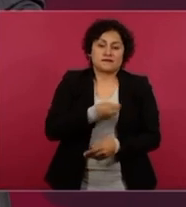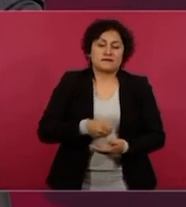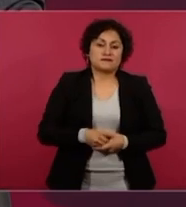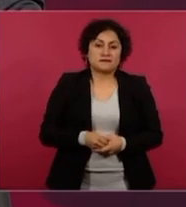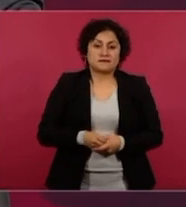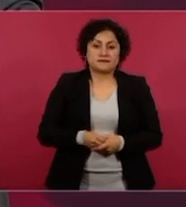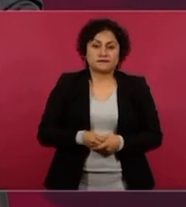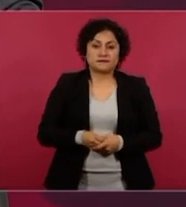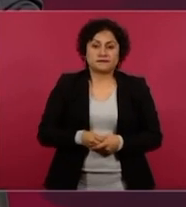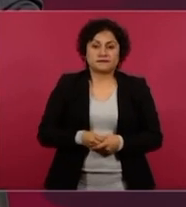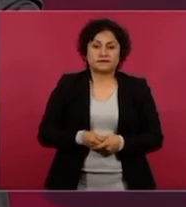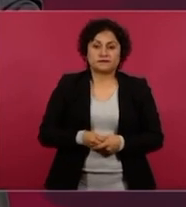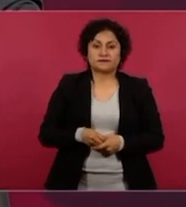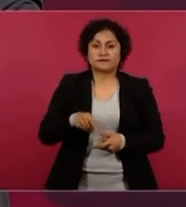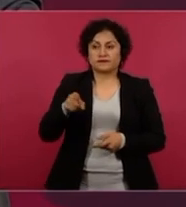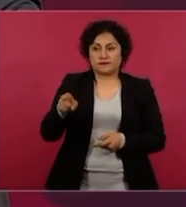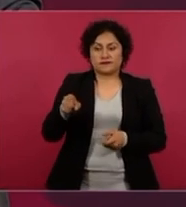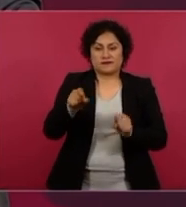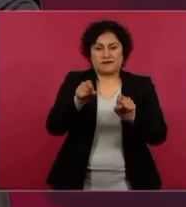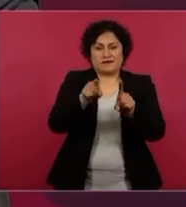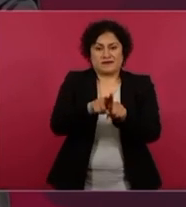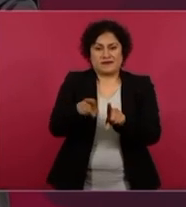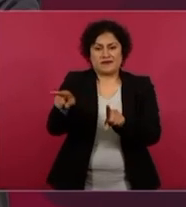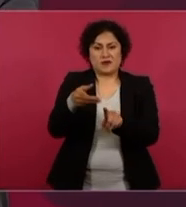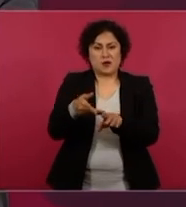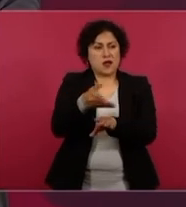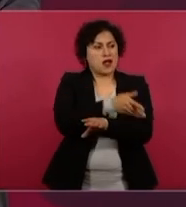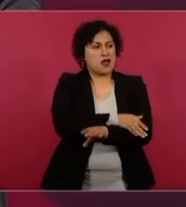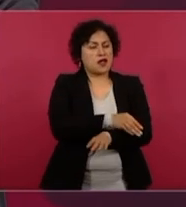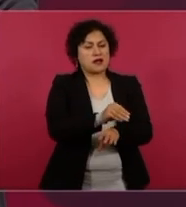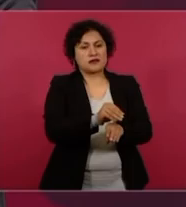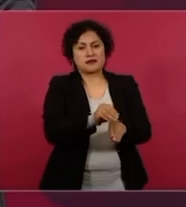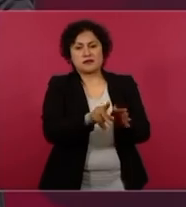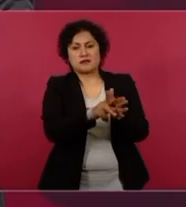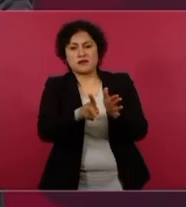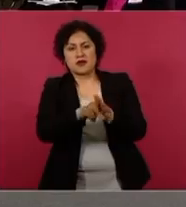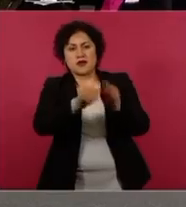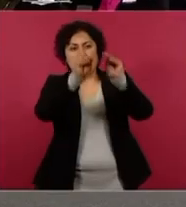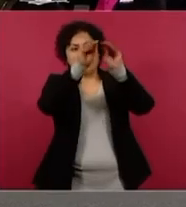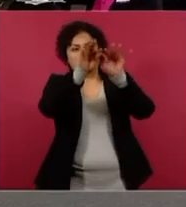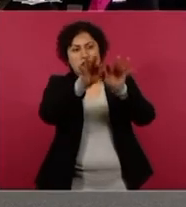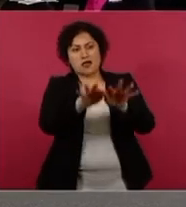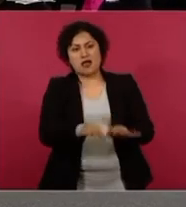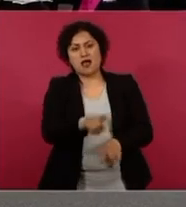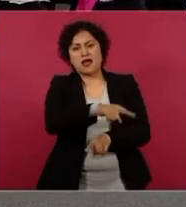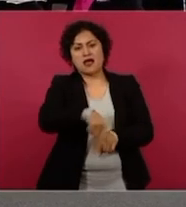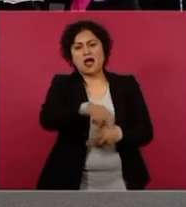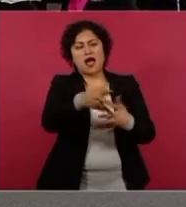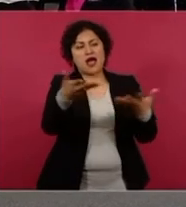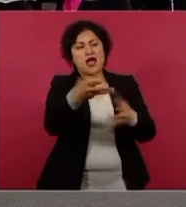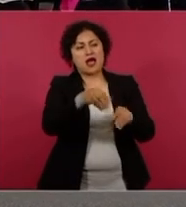que la calumnia cuando no mancha tizna y